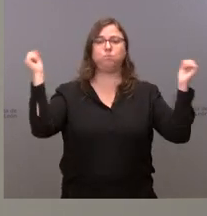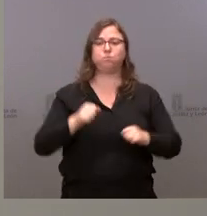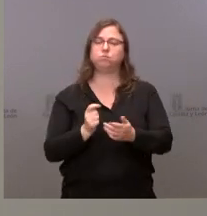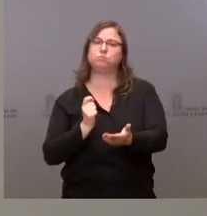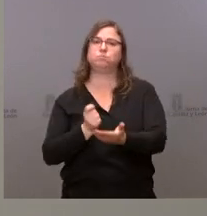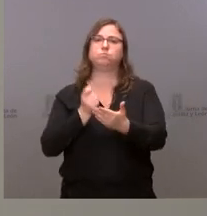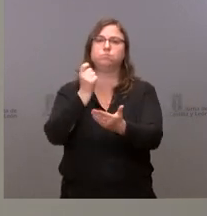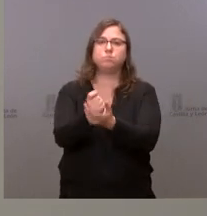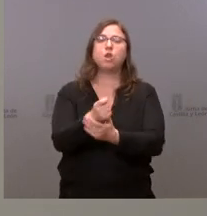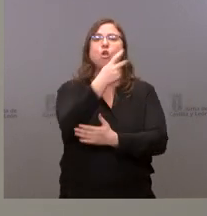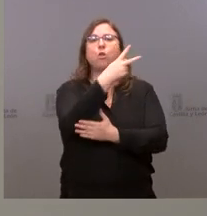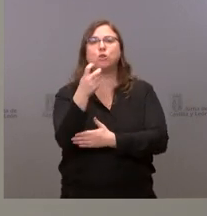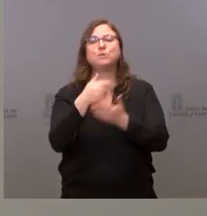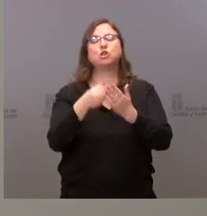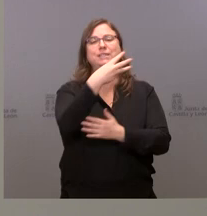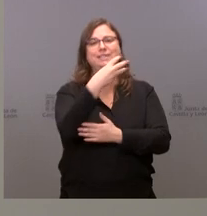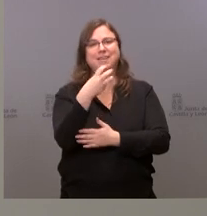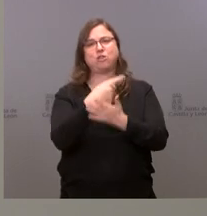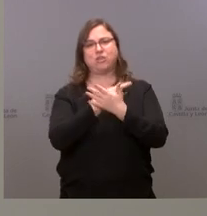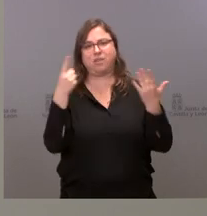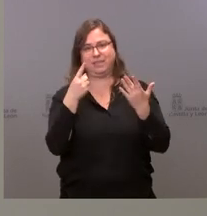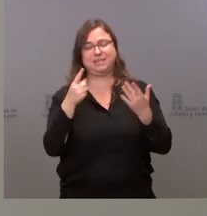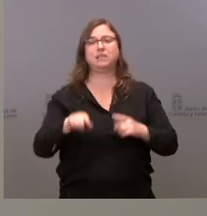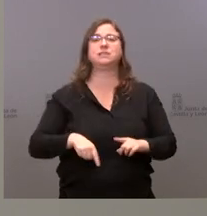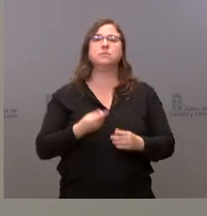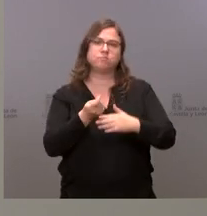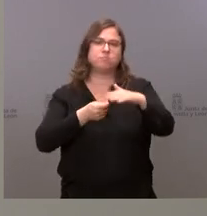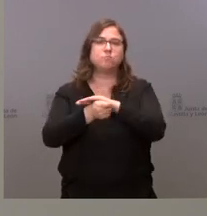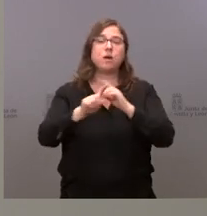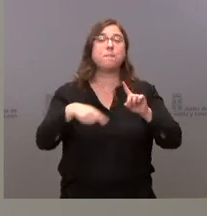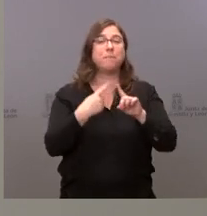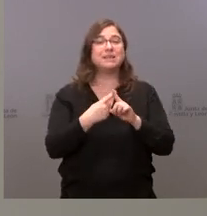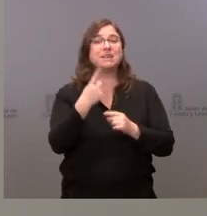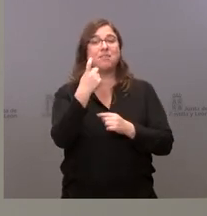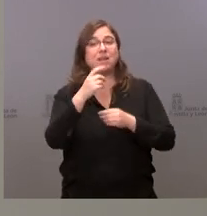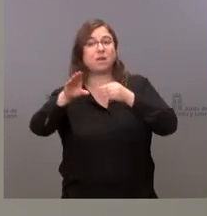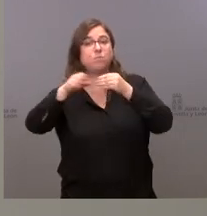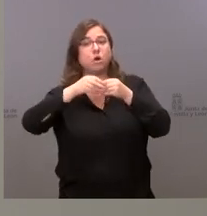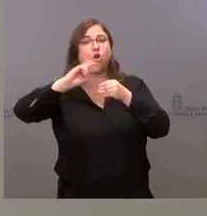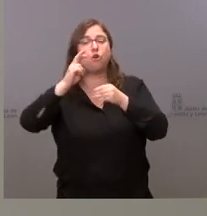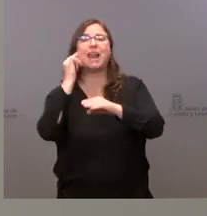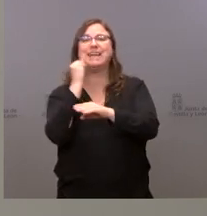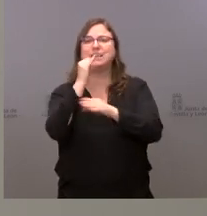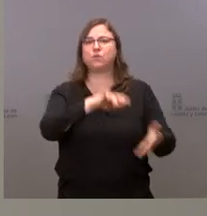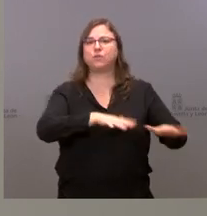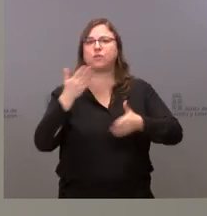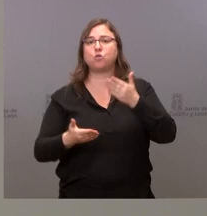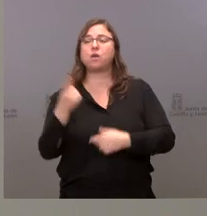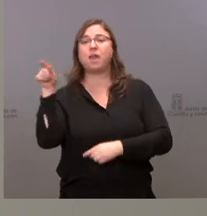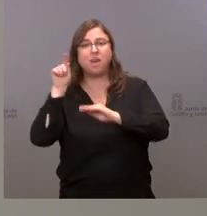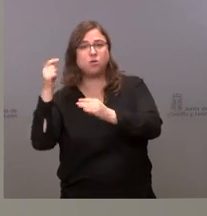2.316.901,28 euros y hay una aportación del Instituto para la Transición Justa de 2